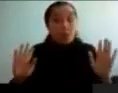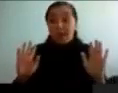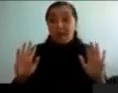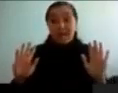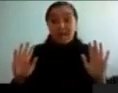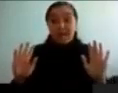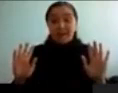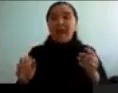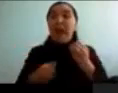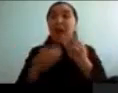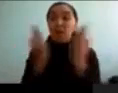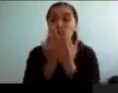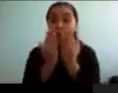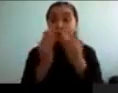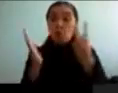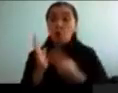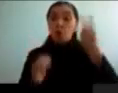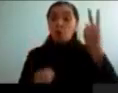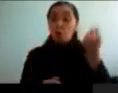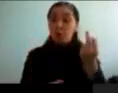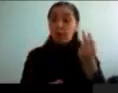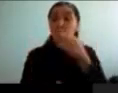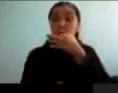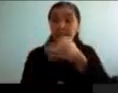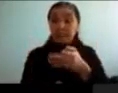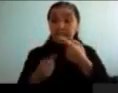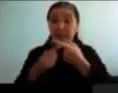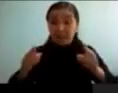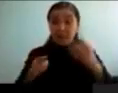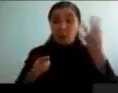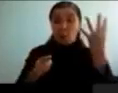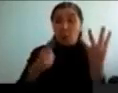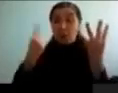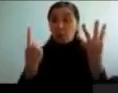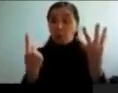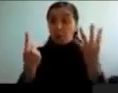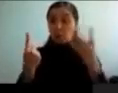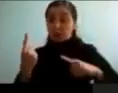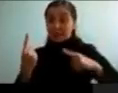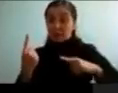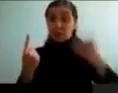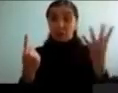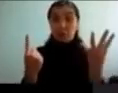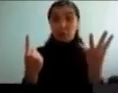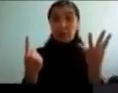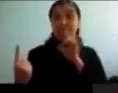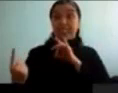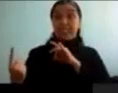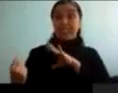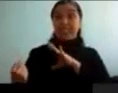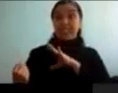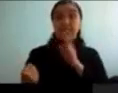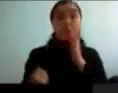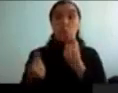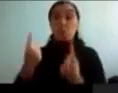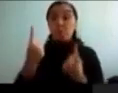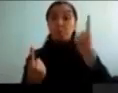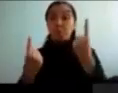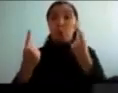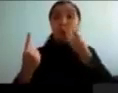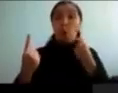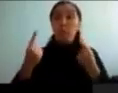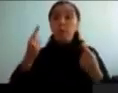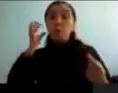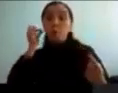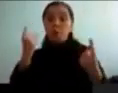año 2012 muestra que esa diferencia de 4 a 1 no sea en Chile y que en Chile la relación es casi de 1 a 1 y eso es muy